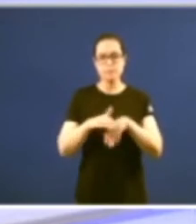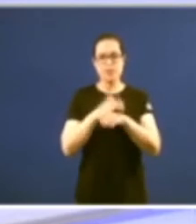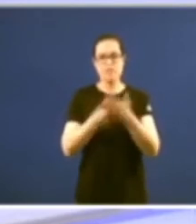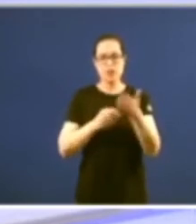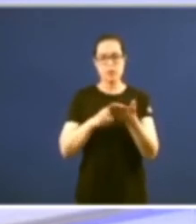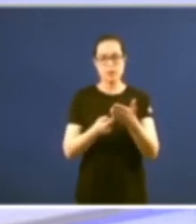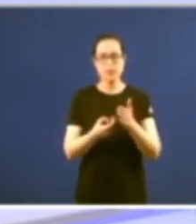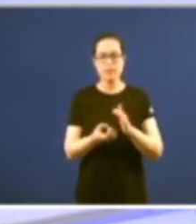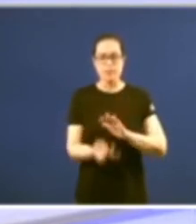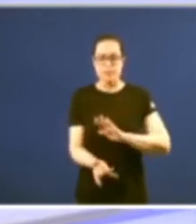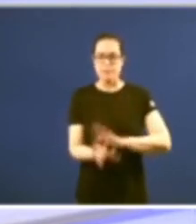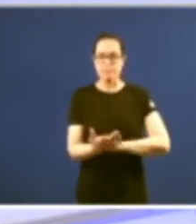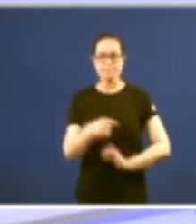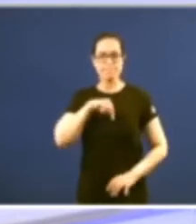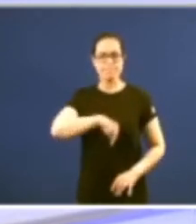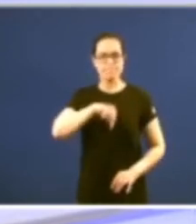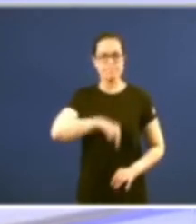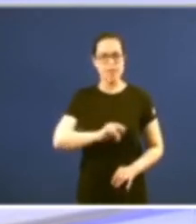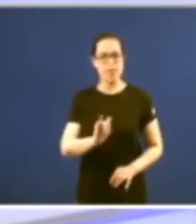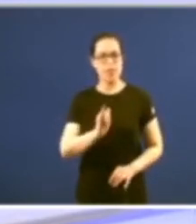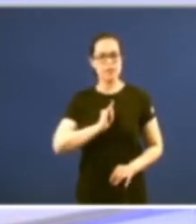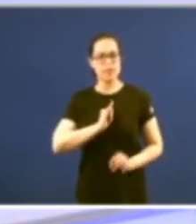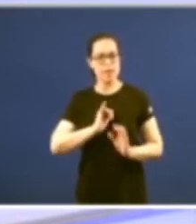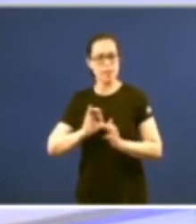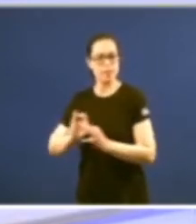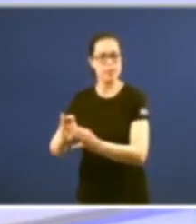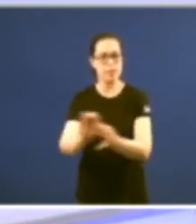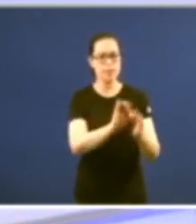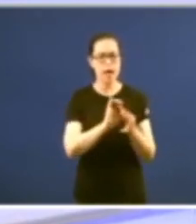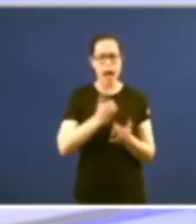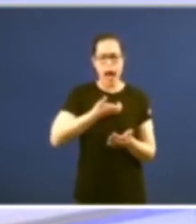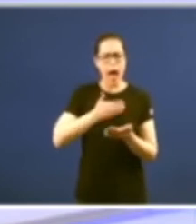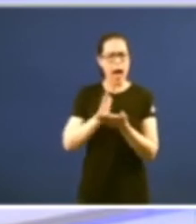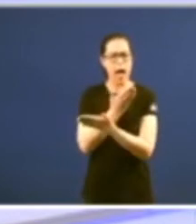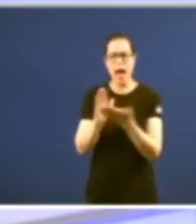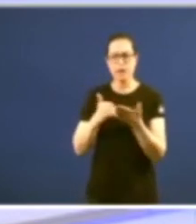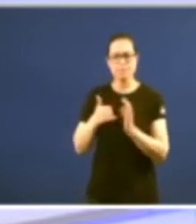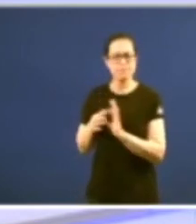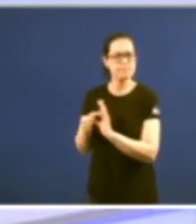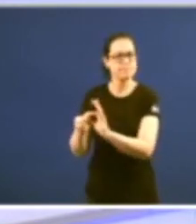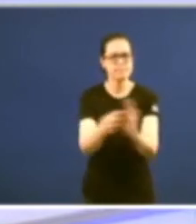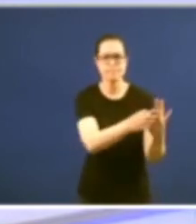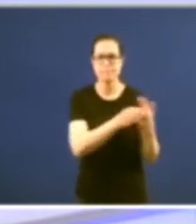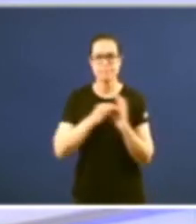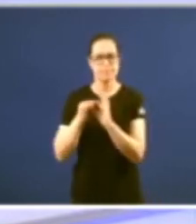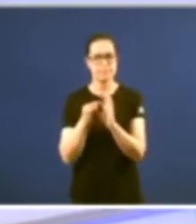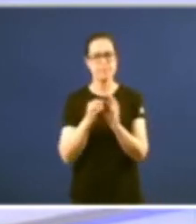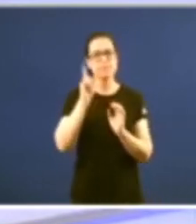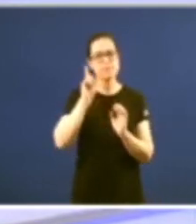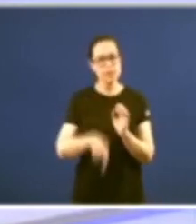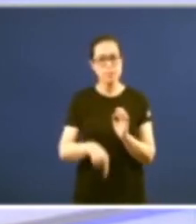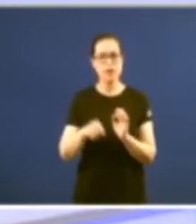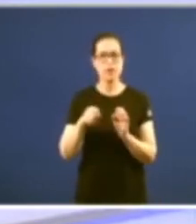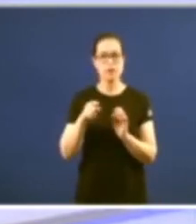por encima de intereses concretos ou visións localistas advertir denunciar o irracional dunha